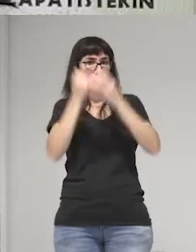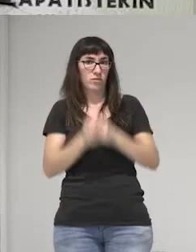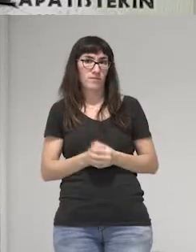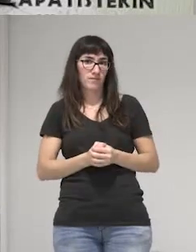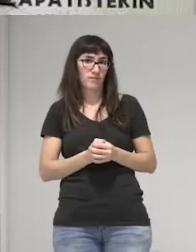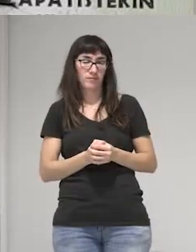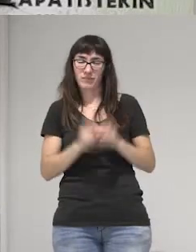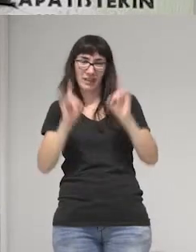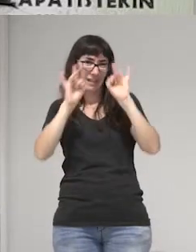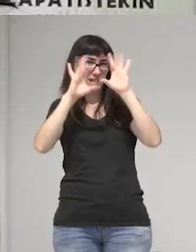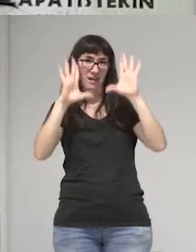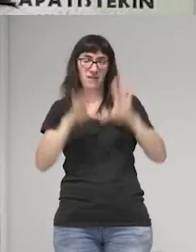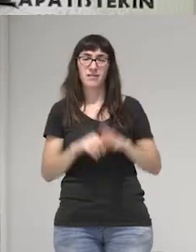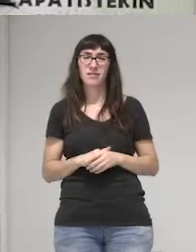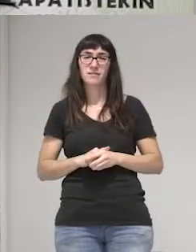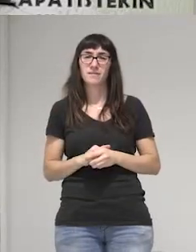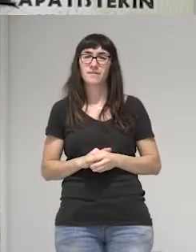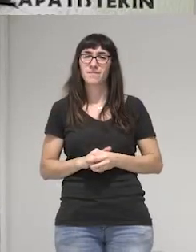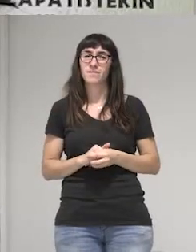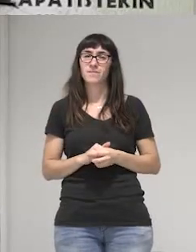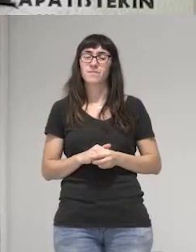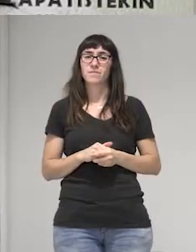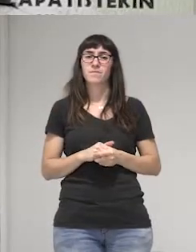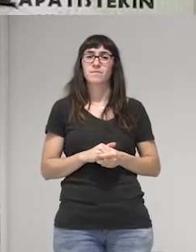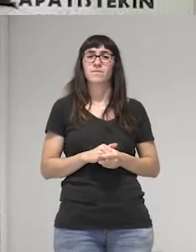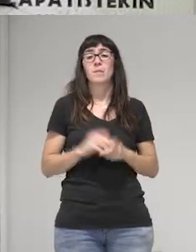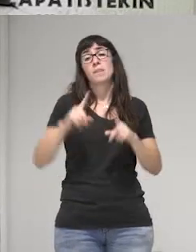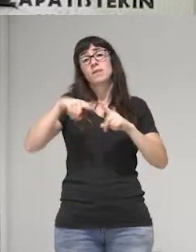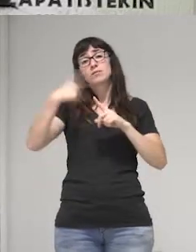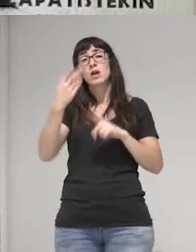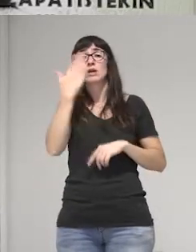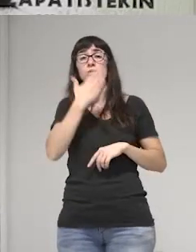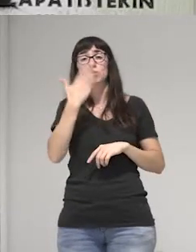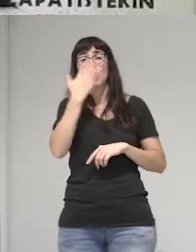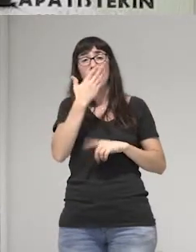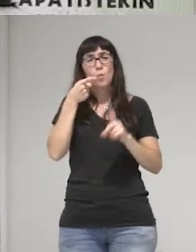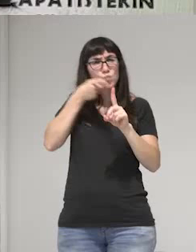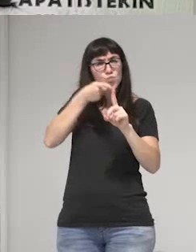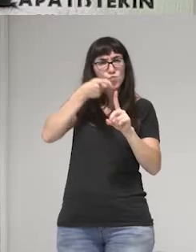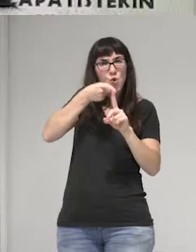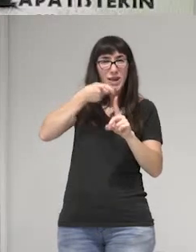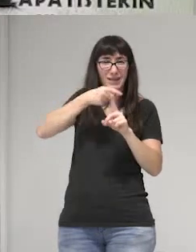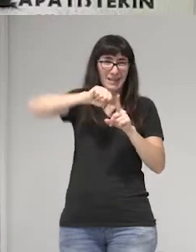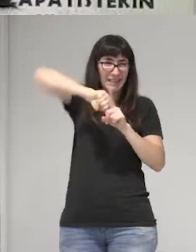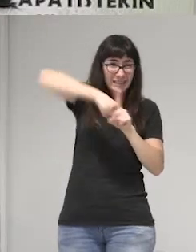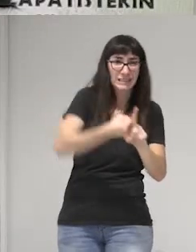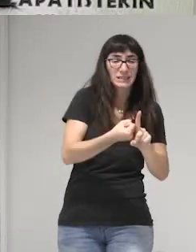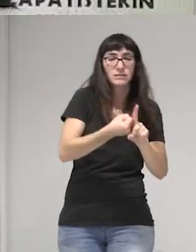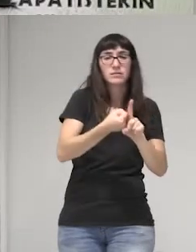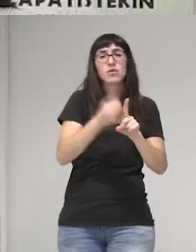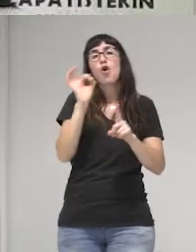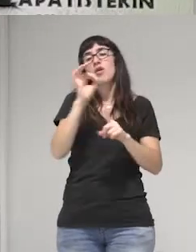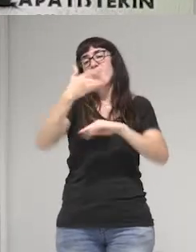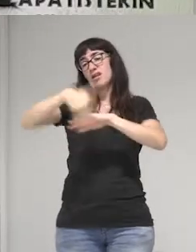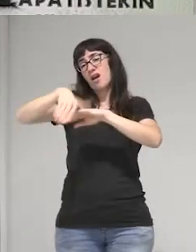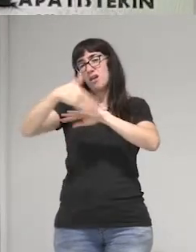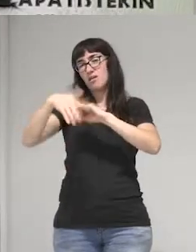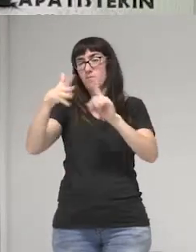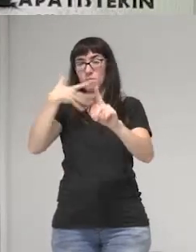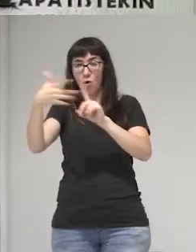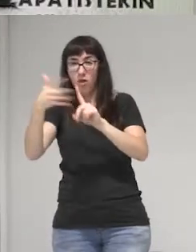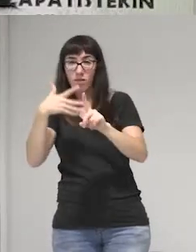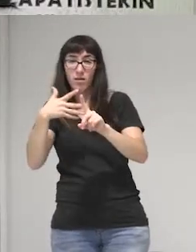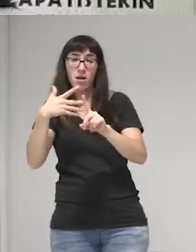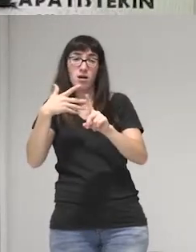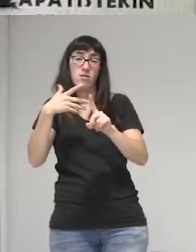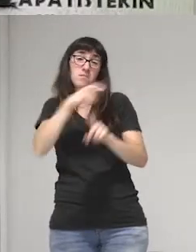luego pues el bullying en las escuelas o la violencia en las calles para las